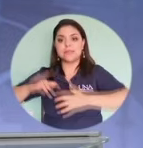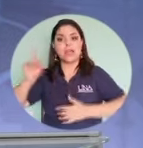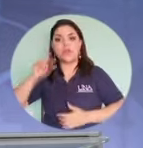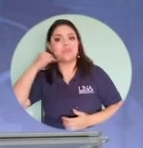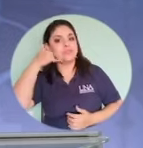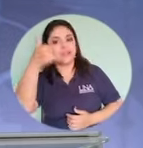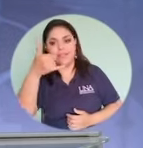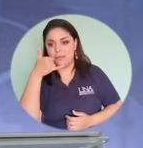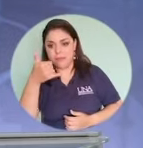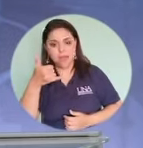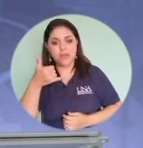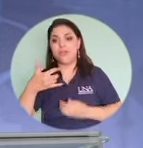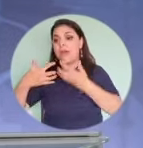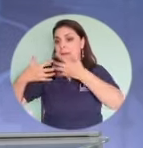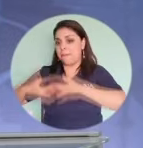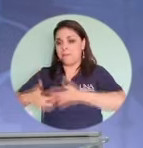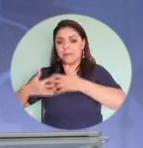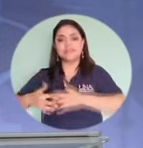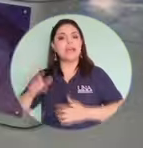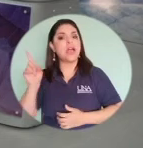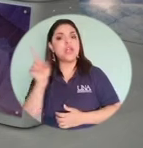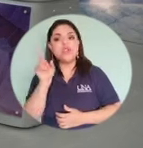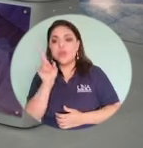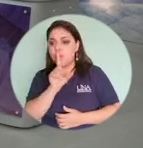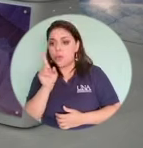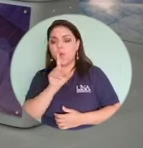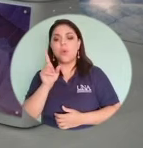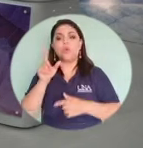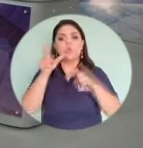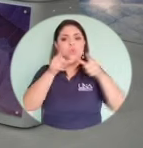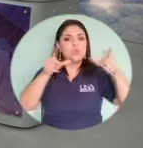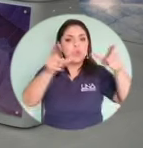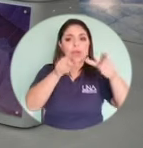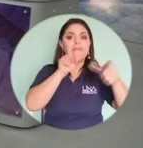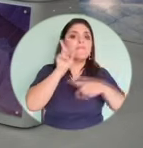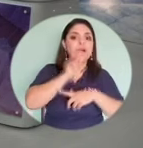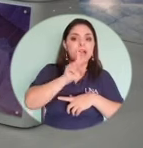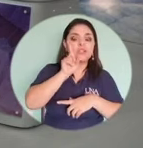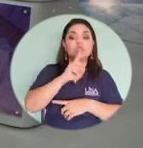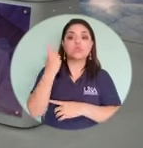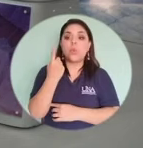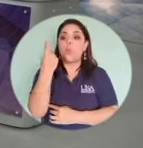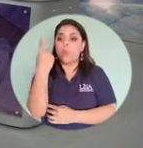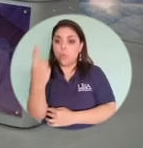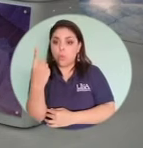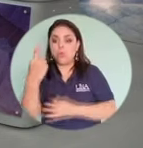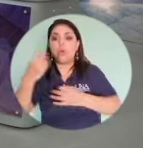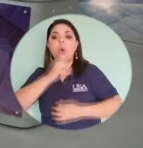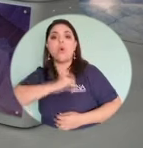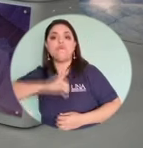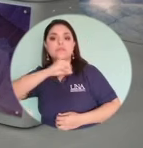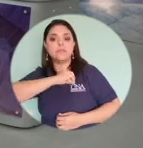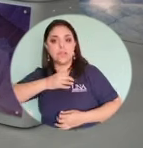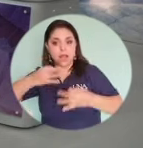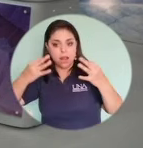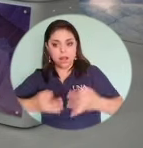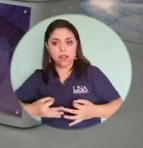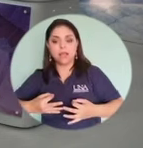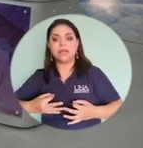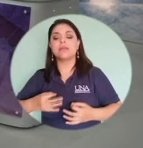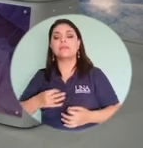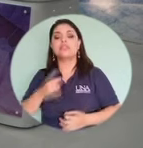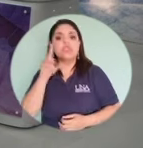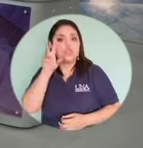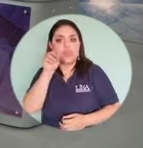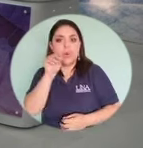llamadas, comunicar que la entidad tiene un sitio con una dirección, que ahí es muy importante nunca googlear las direcciones